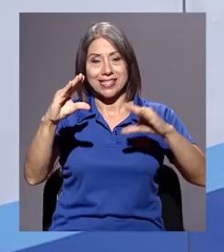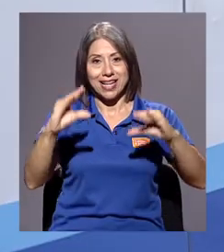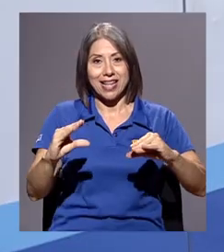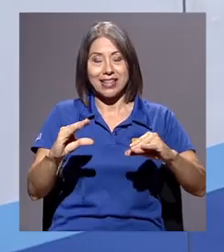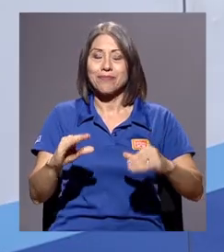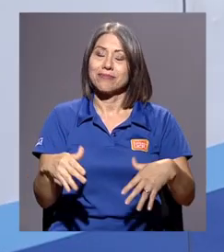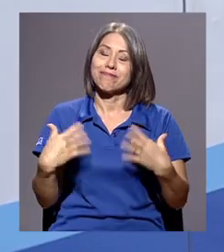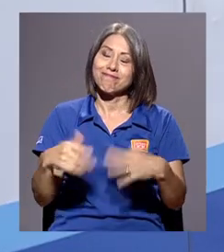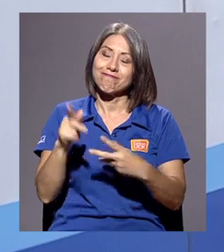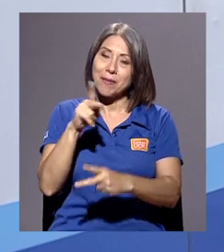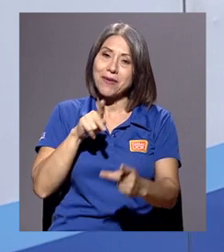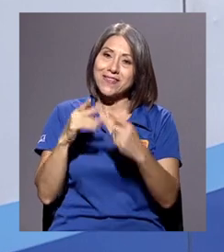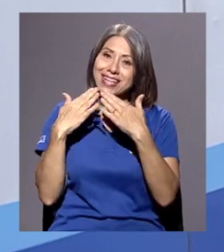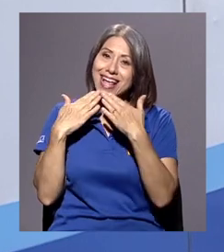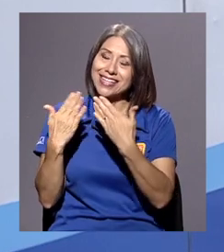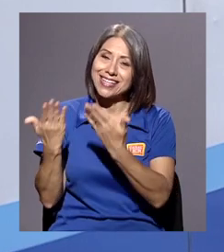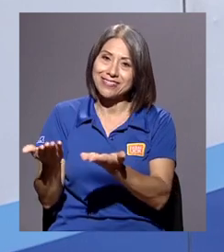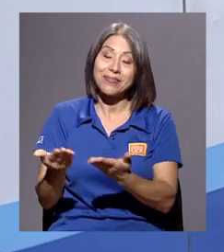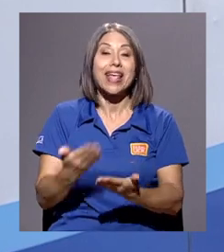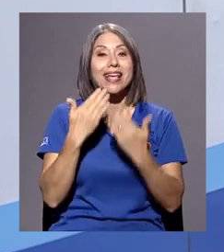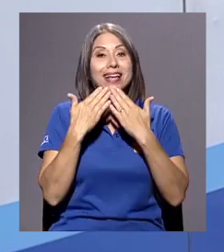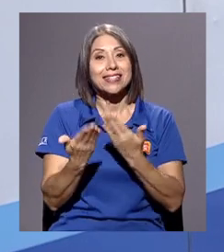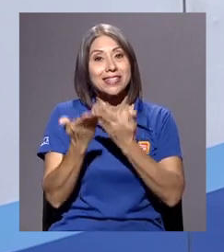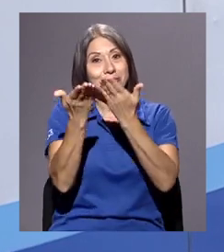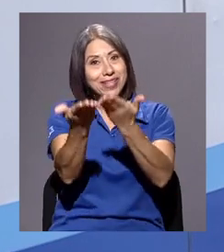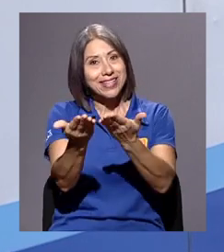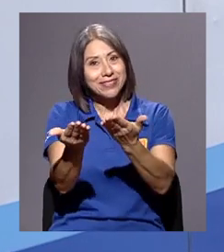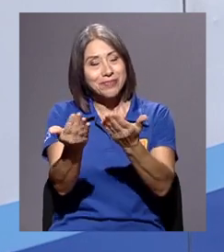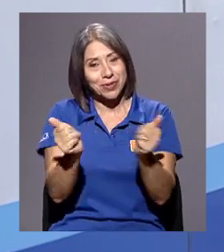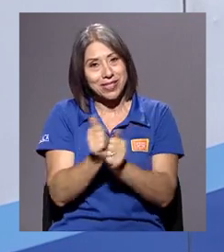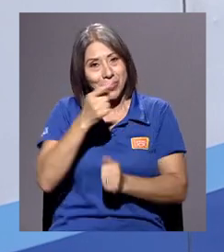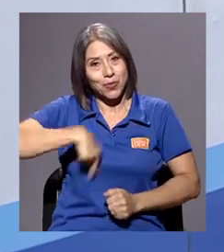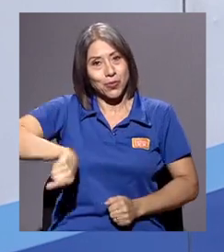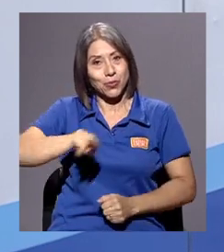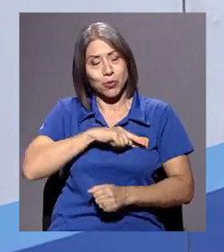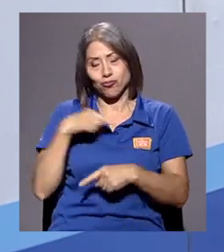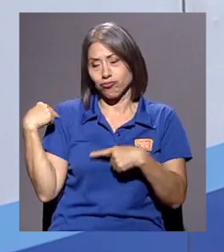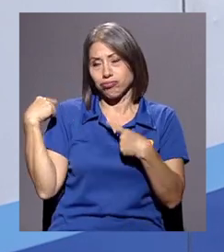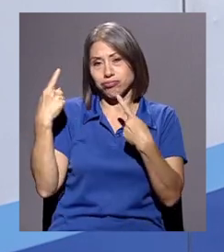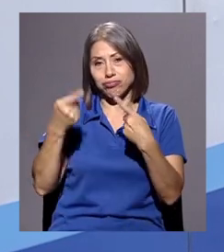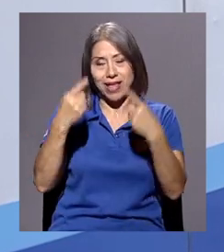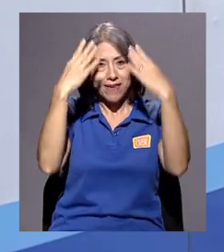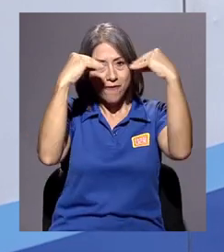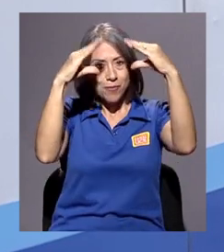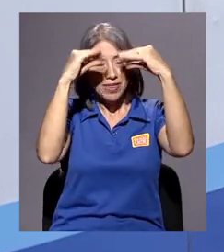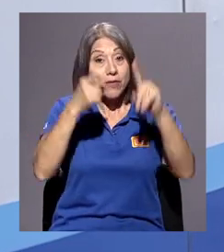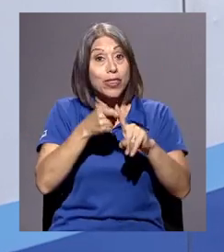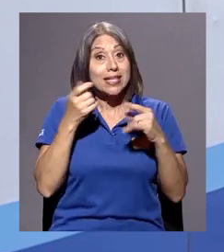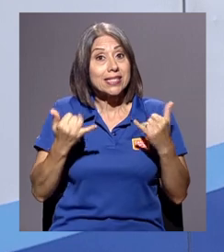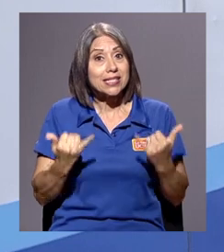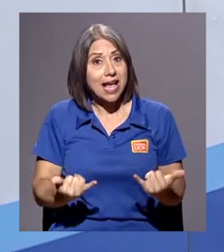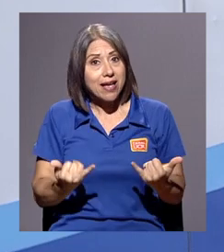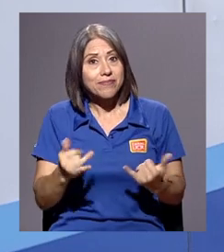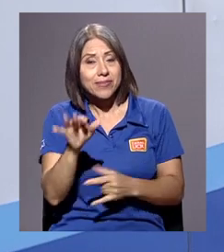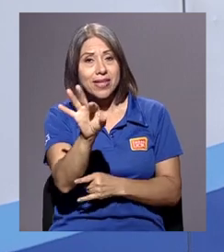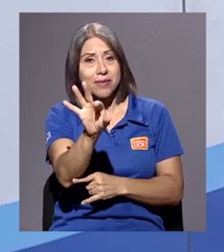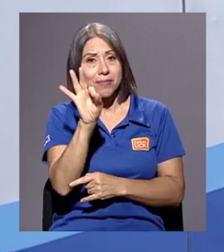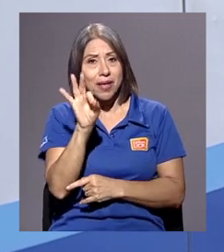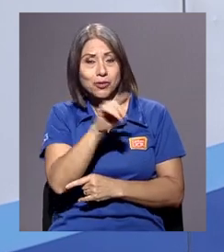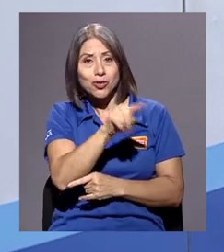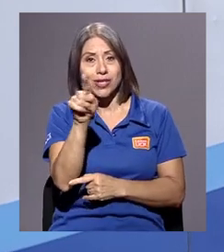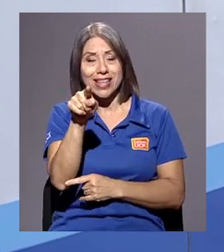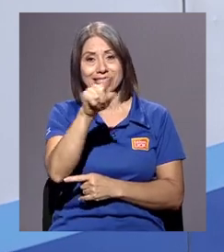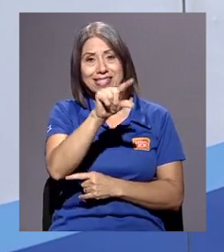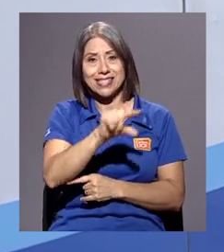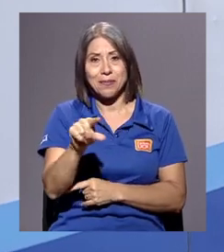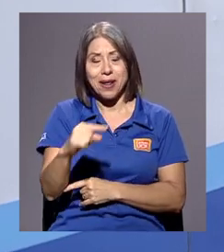Fernanda, muchísimas gracias, de verdad. Gracias a ustedes también por acompañarnos durante este recorrido informativo. Y, desde ya, les invitamos